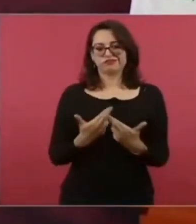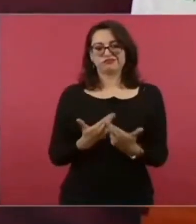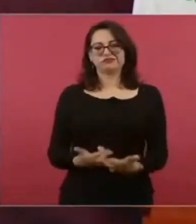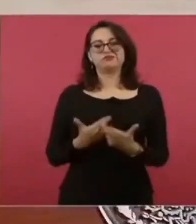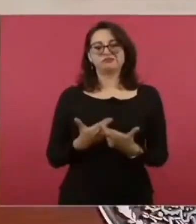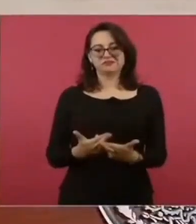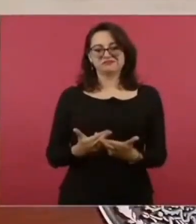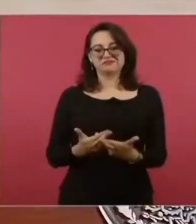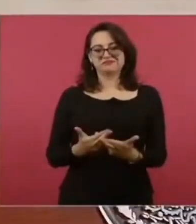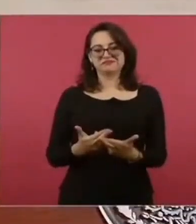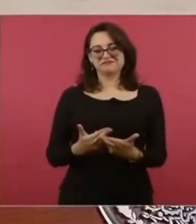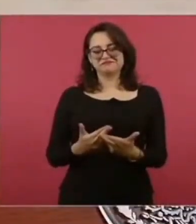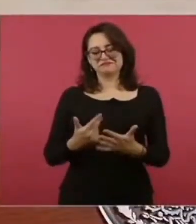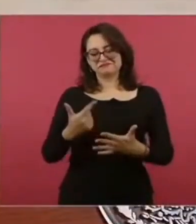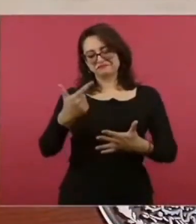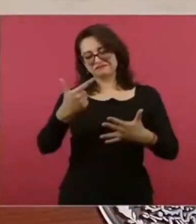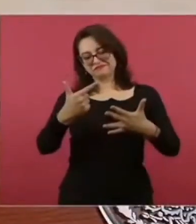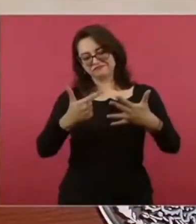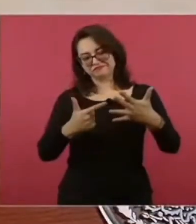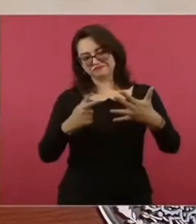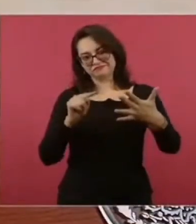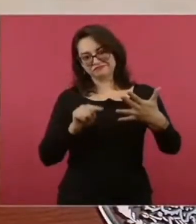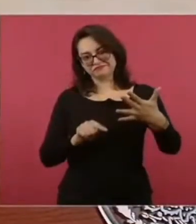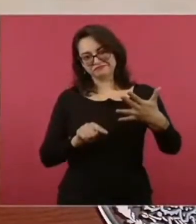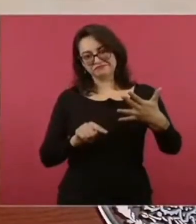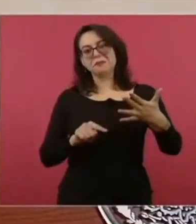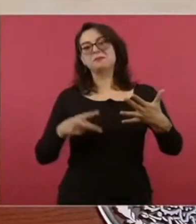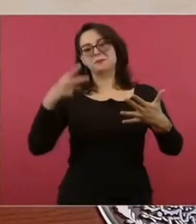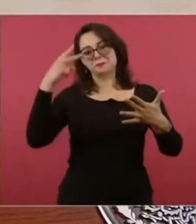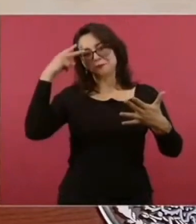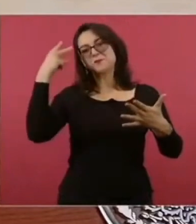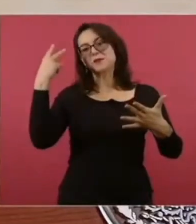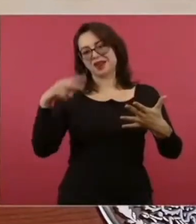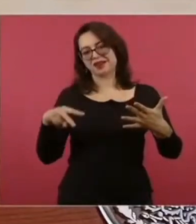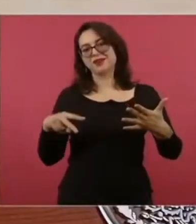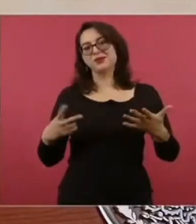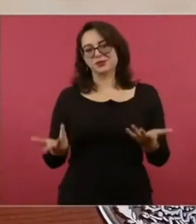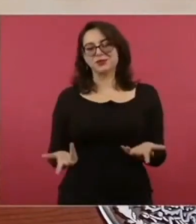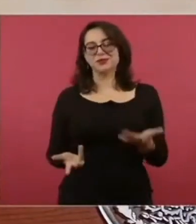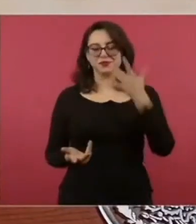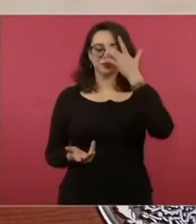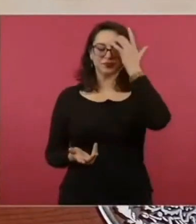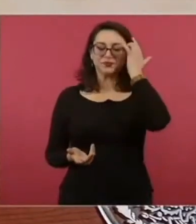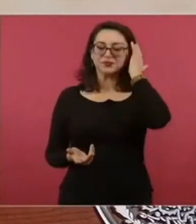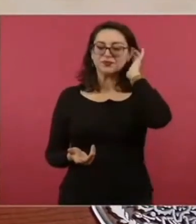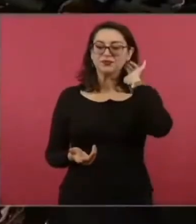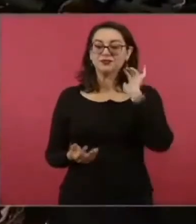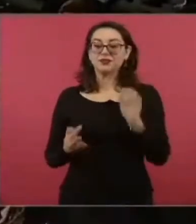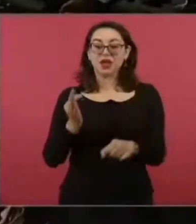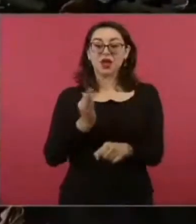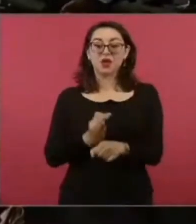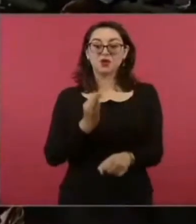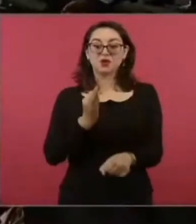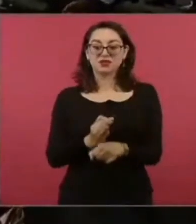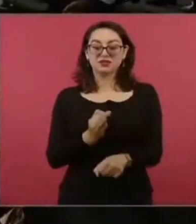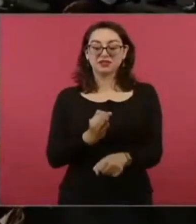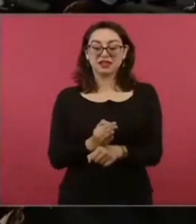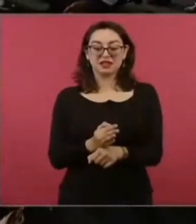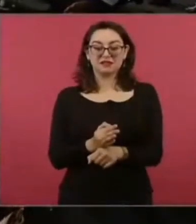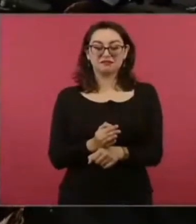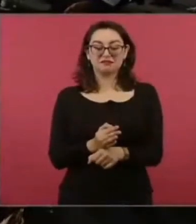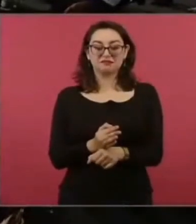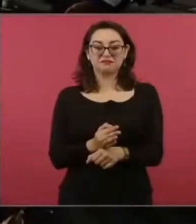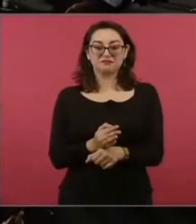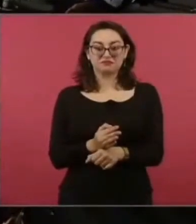y actualmente es de los países que tiene más ventajas